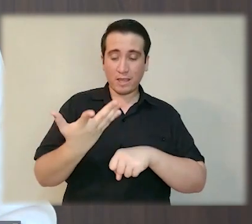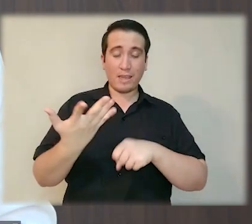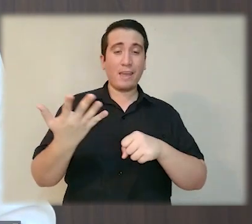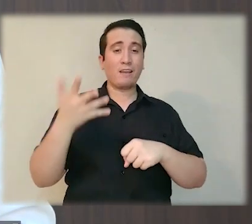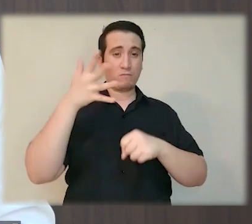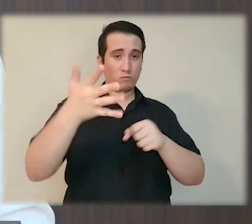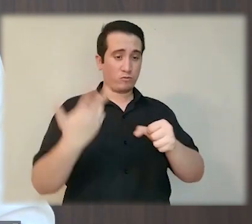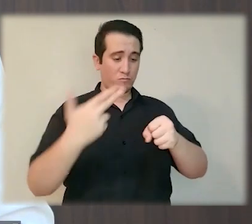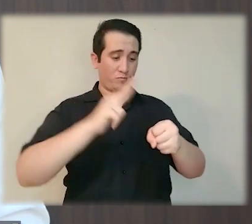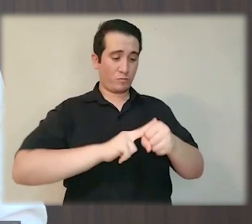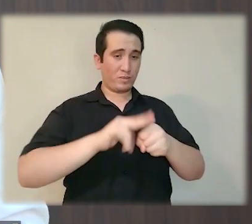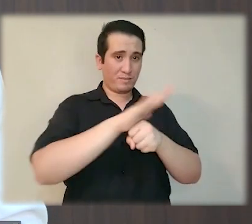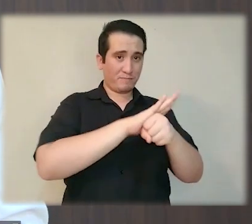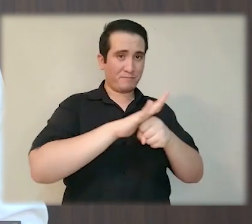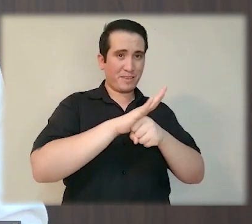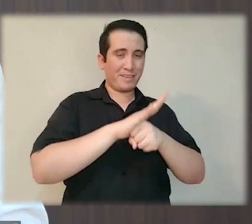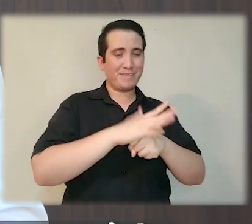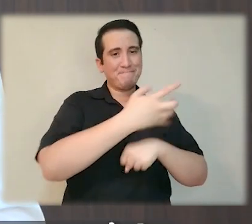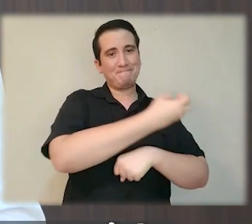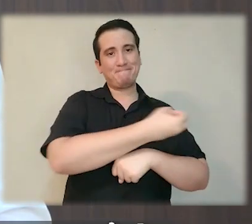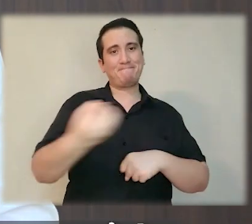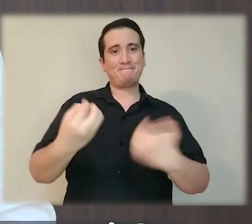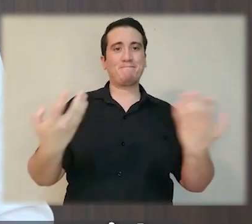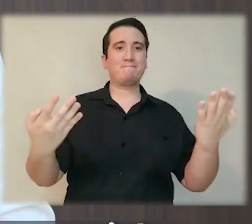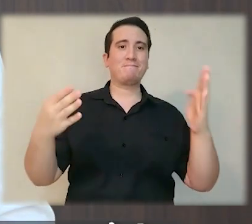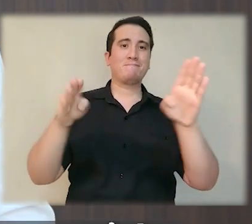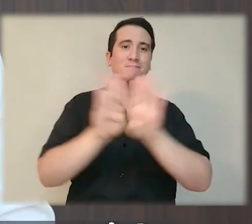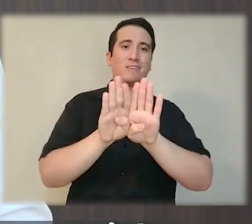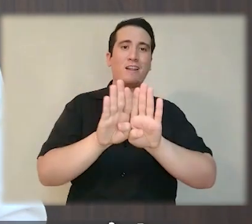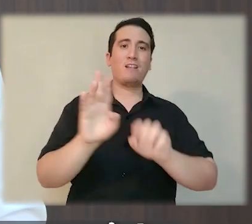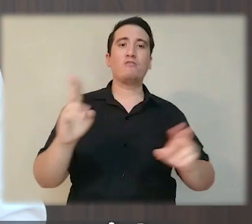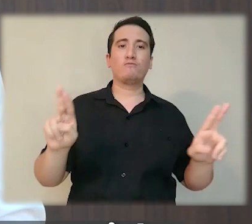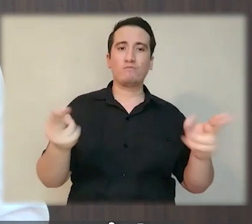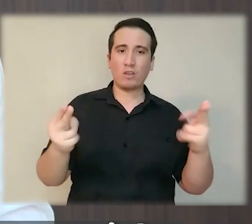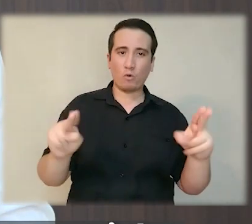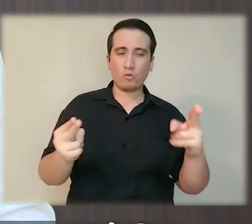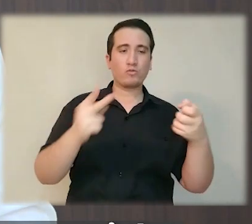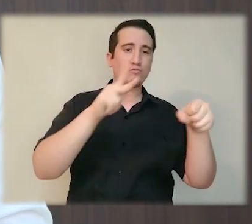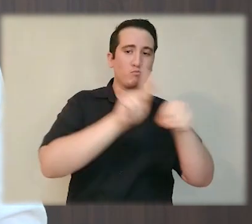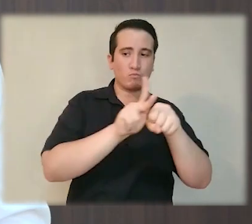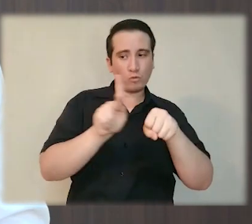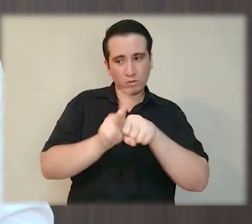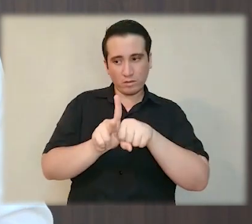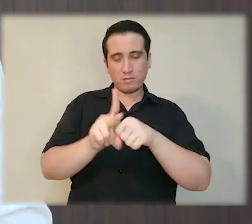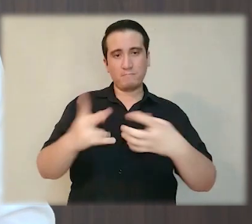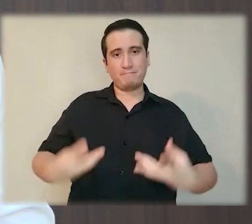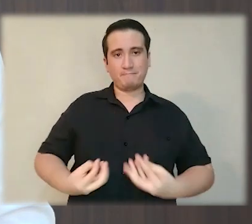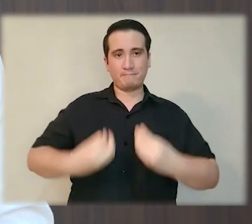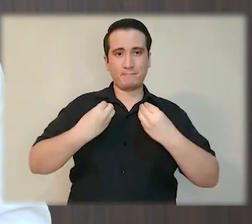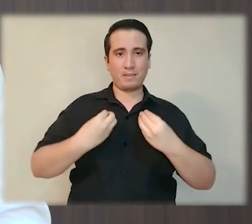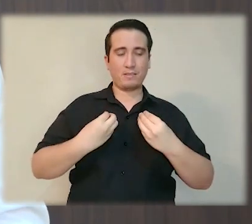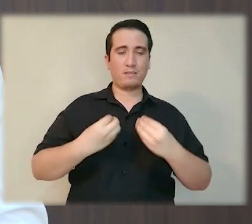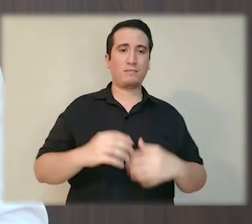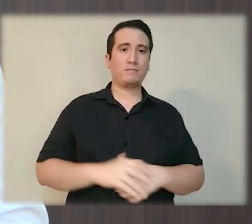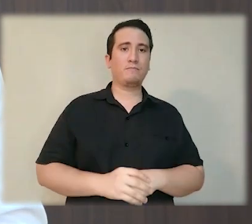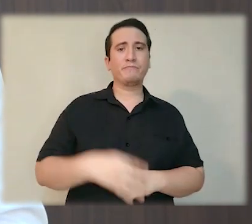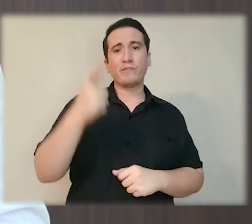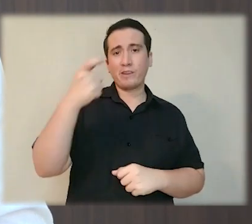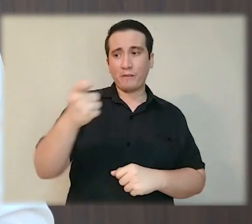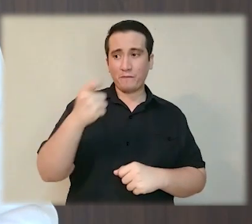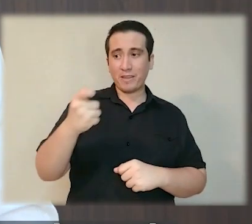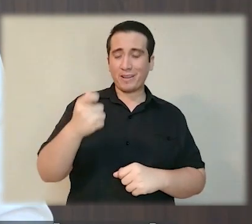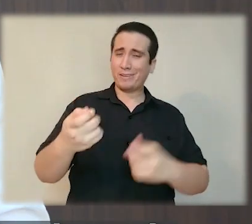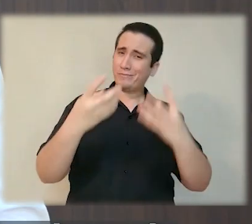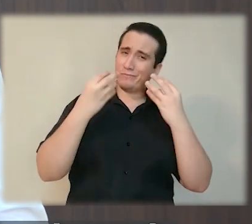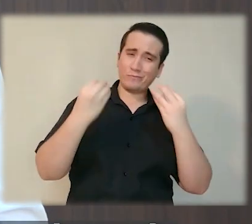comprometida nuestra capacidad hospitalaria estatal, nos veremos obligados a cerrar los negocios no esenciales para proteger vidas, lo que significaría